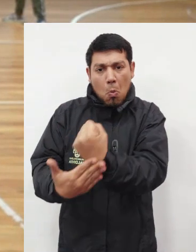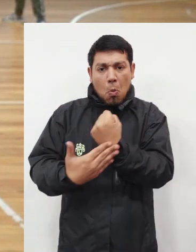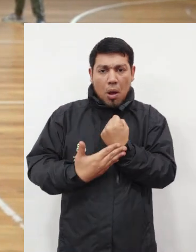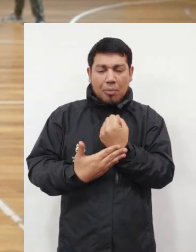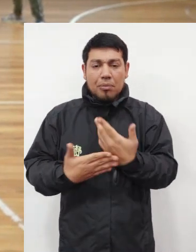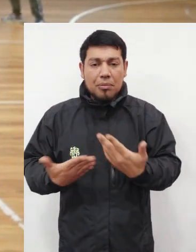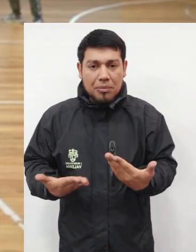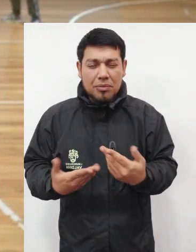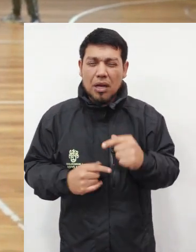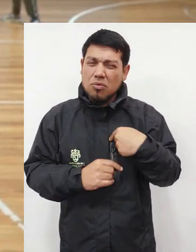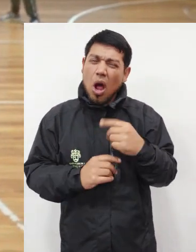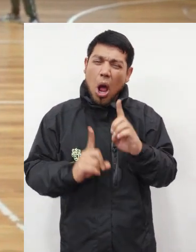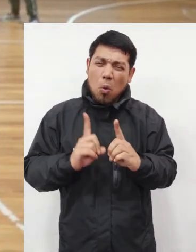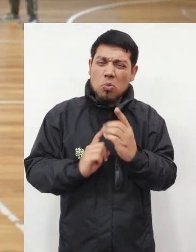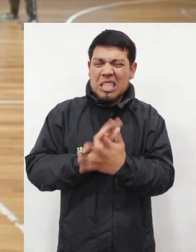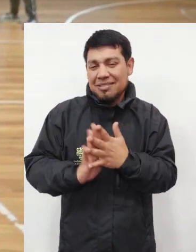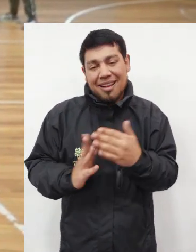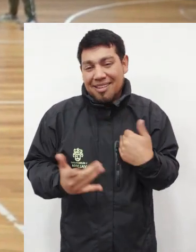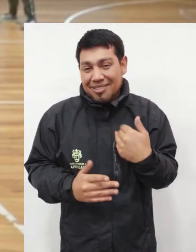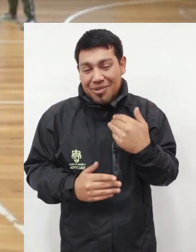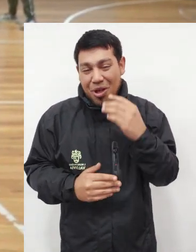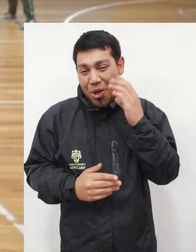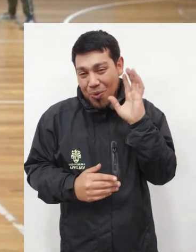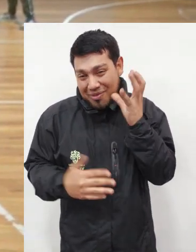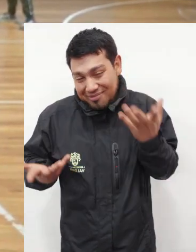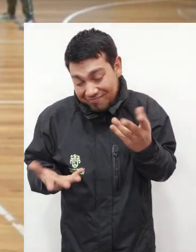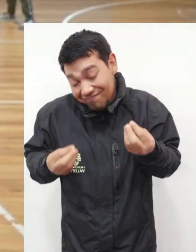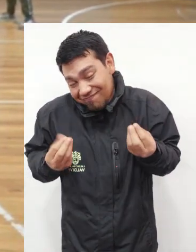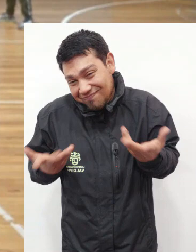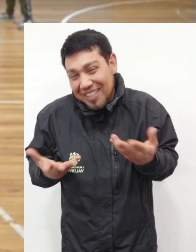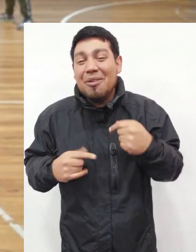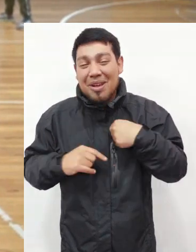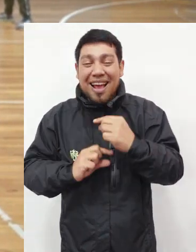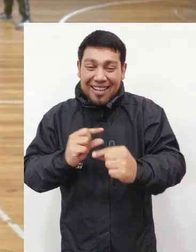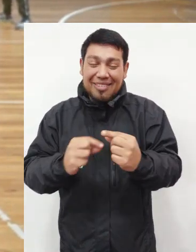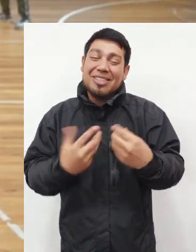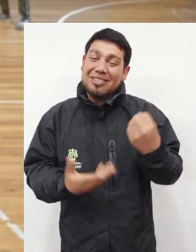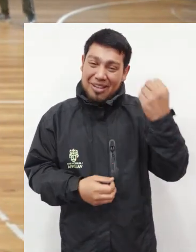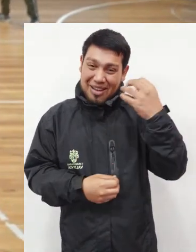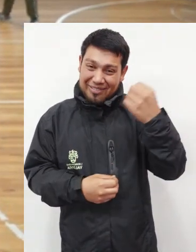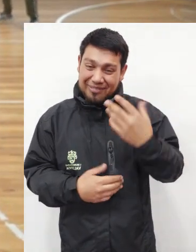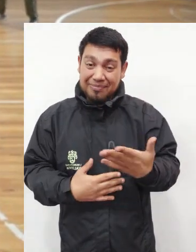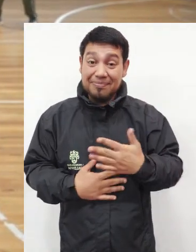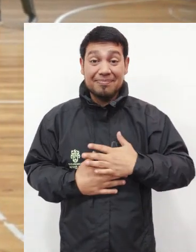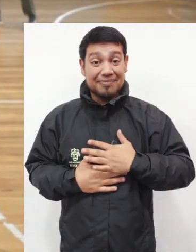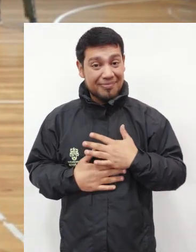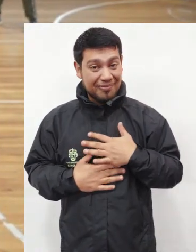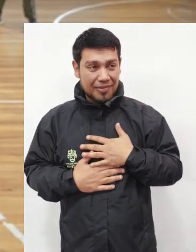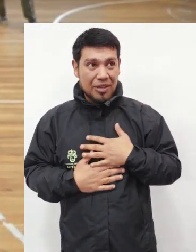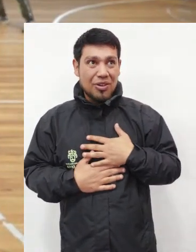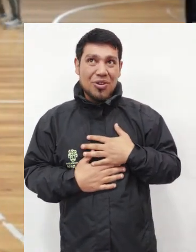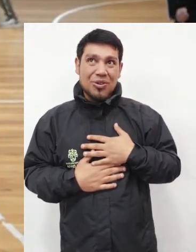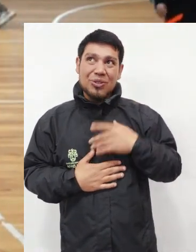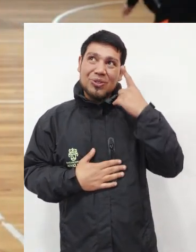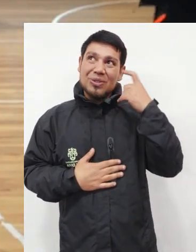comunicación, les puedo ayudar, ellos también me ayudan con señas que yo no entiendo todavía, ha sido una práctica muy intensa,